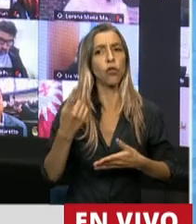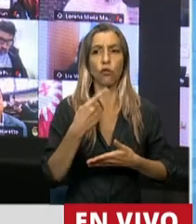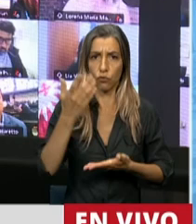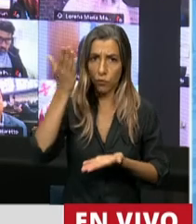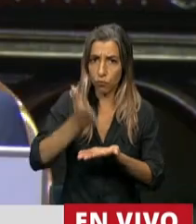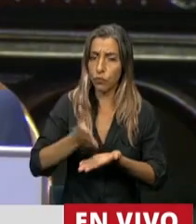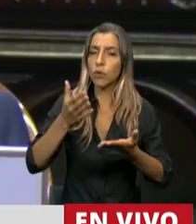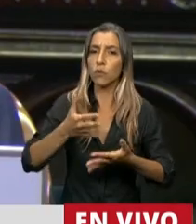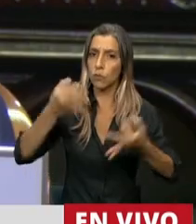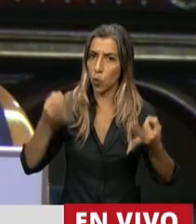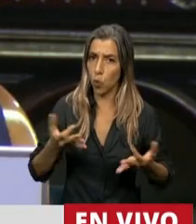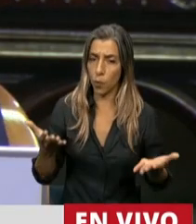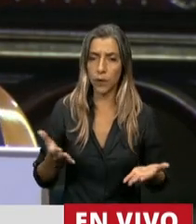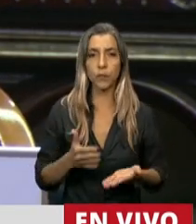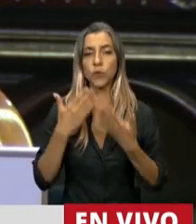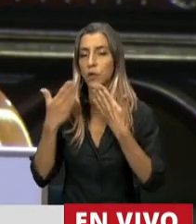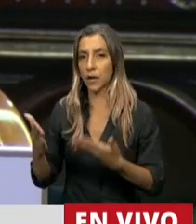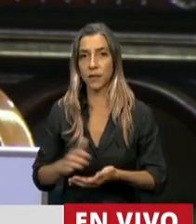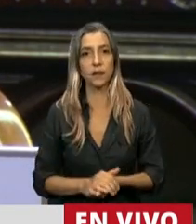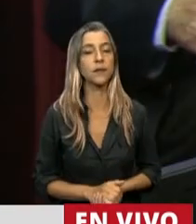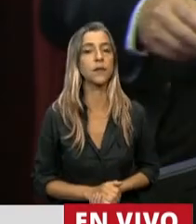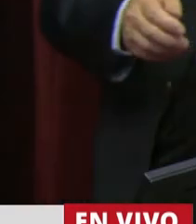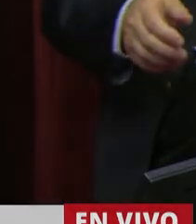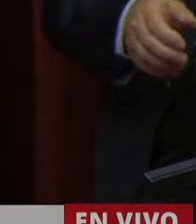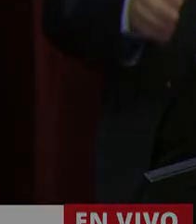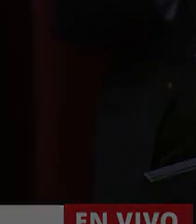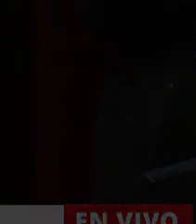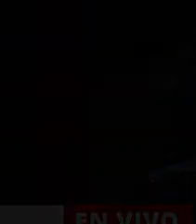Nada más, Presidente. Gracias, Diputado Negri. Gracias.